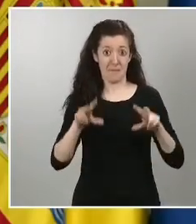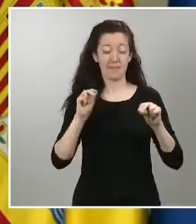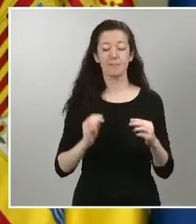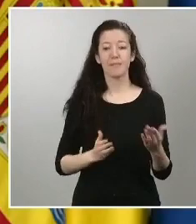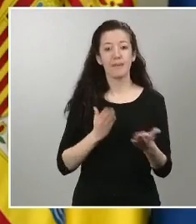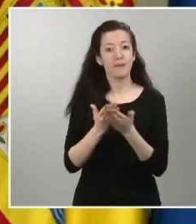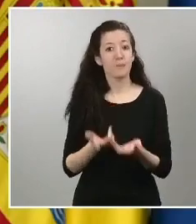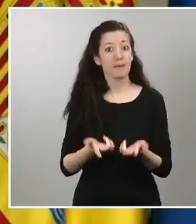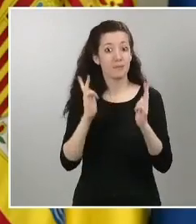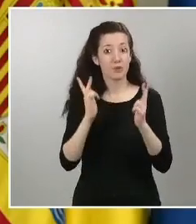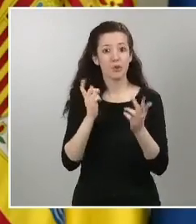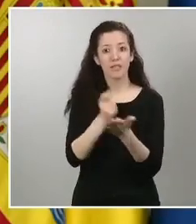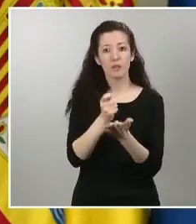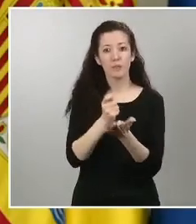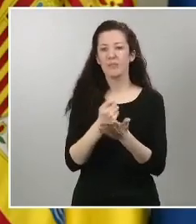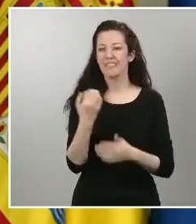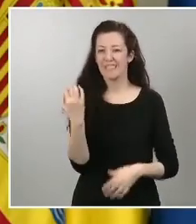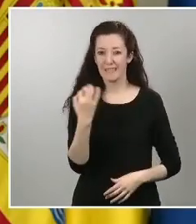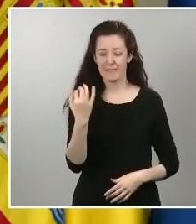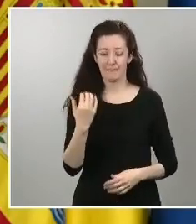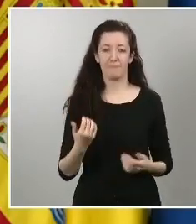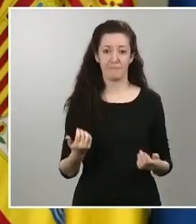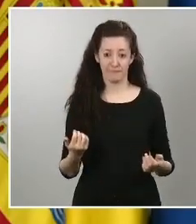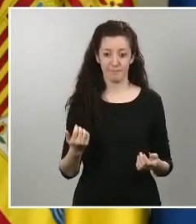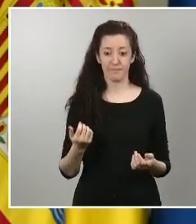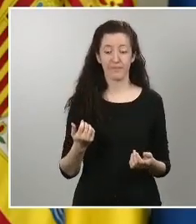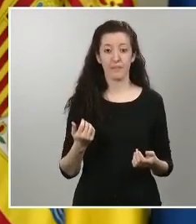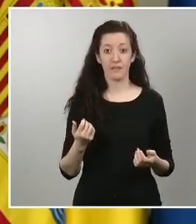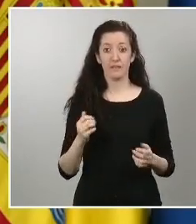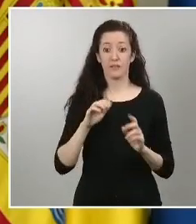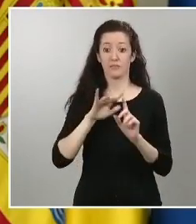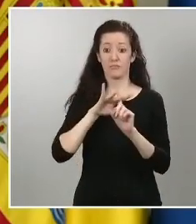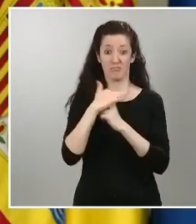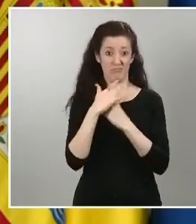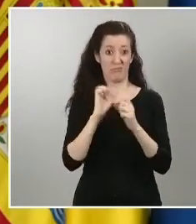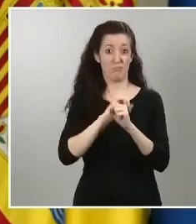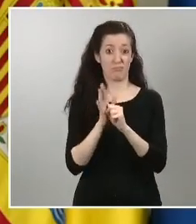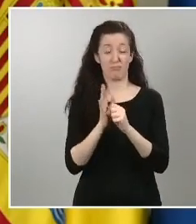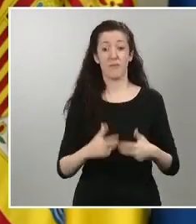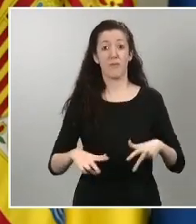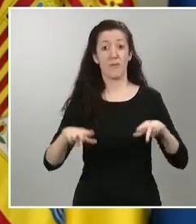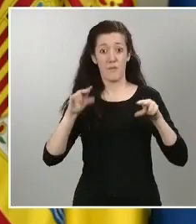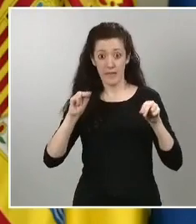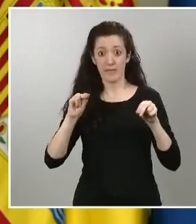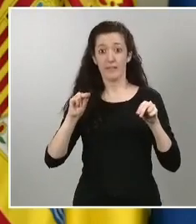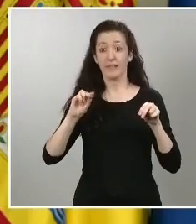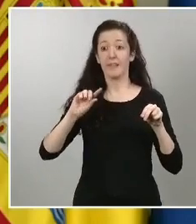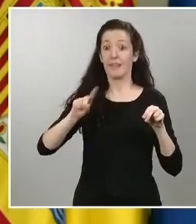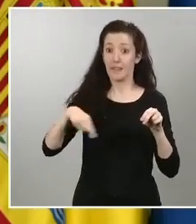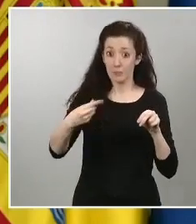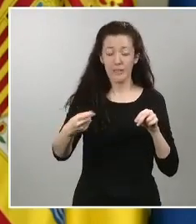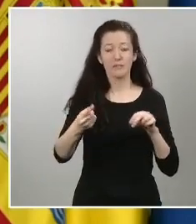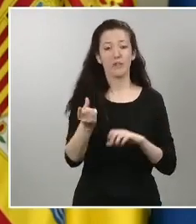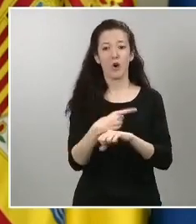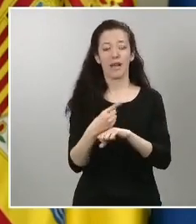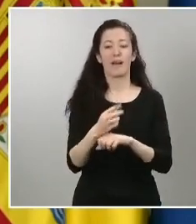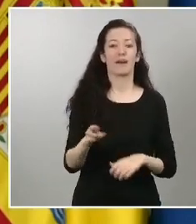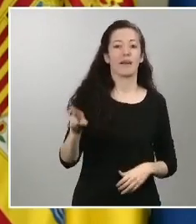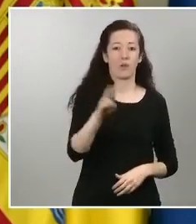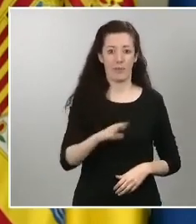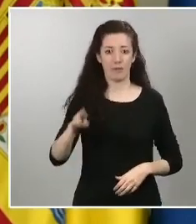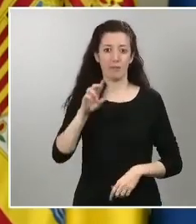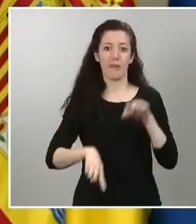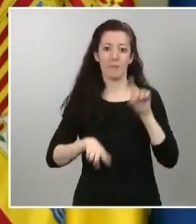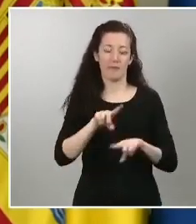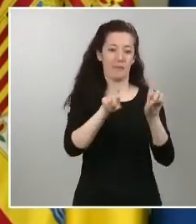devolución de horas que hemos de pautar hasta el día 31 de diciembre nada más y muchas gracias el interés general